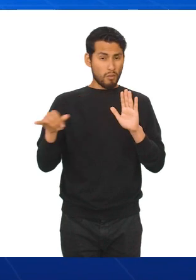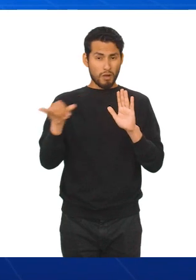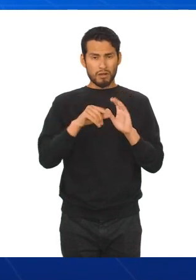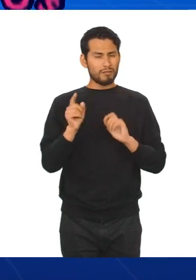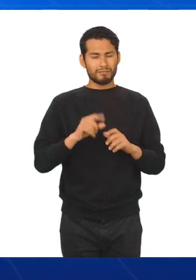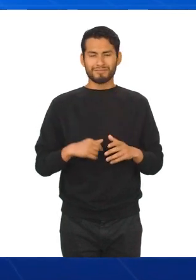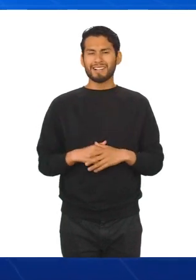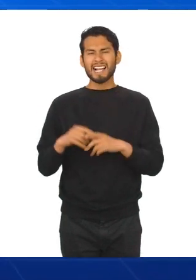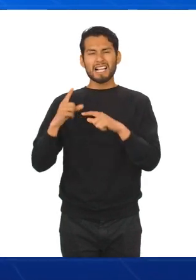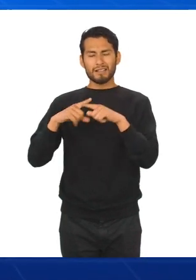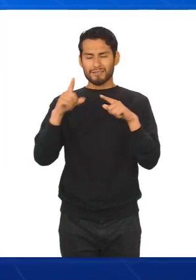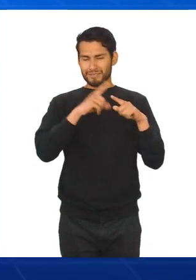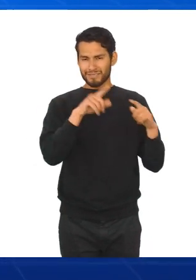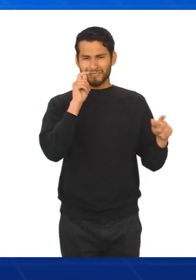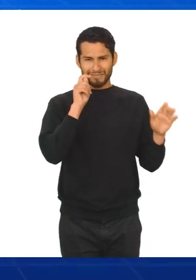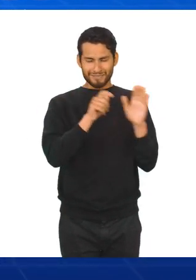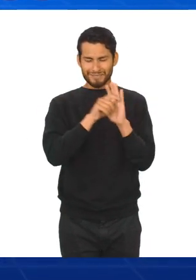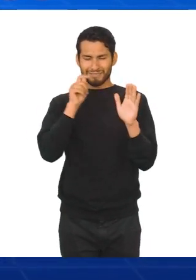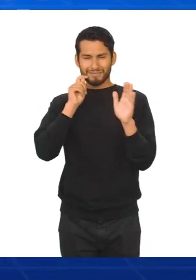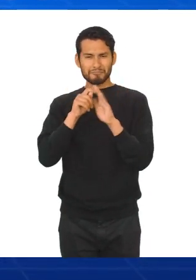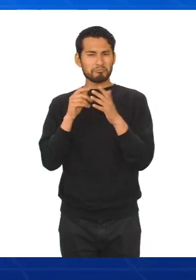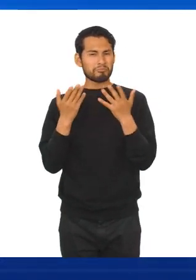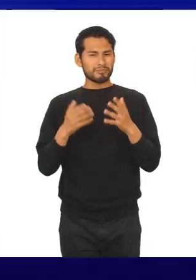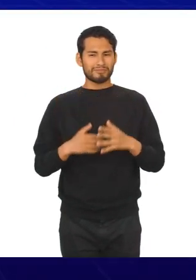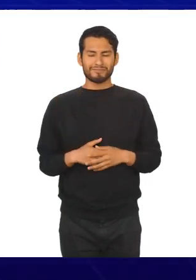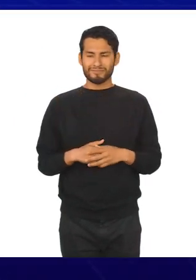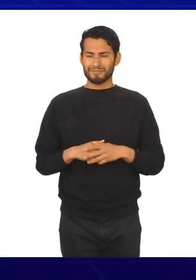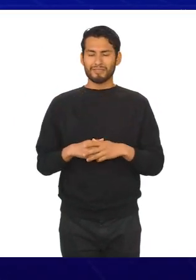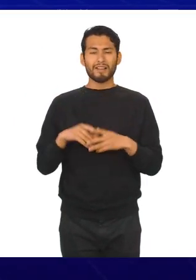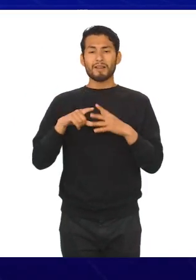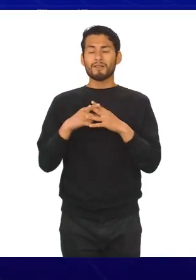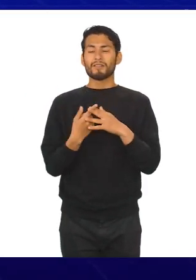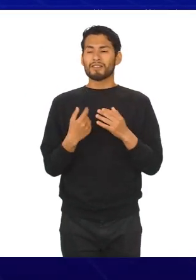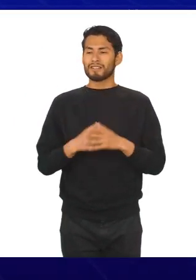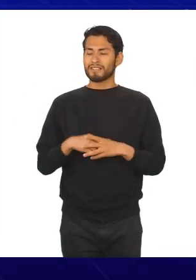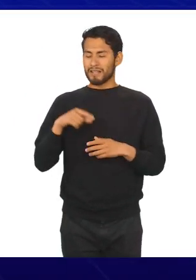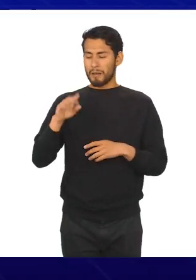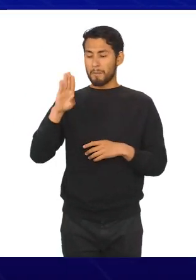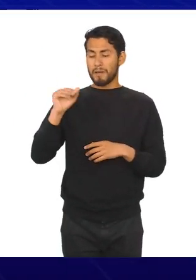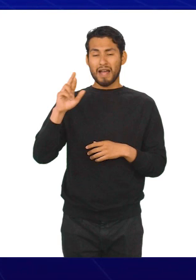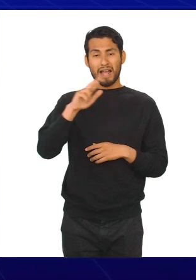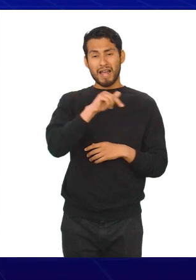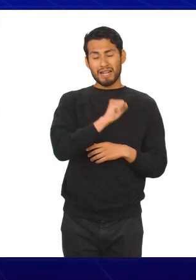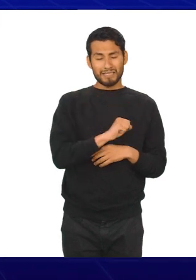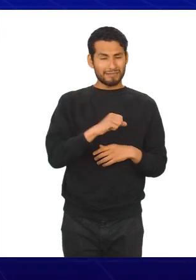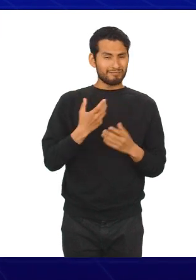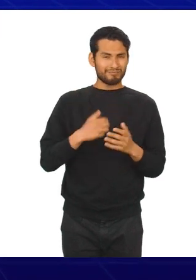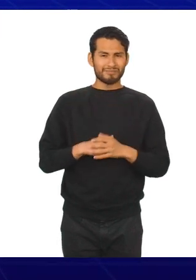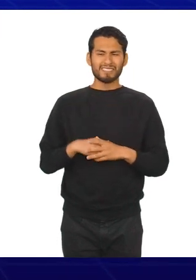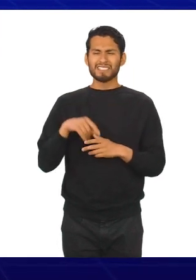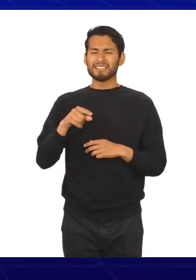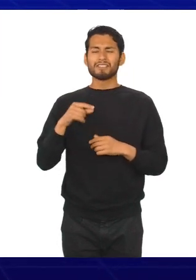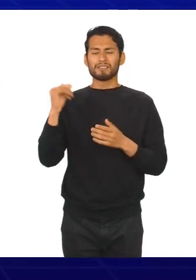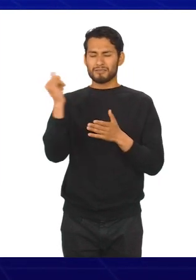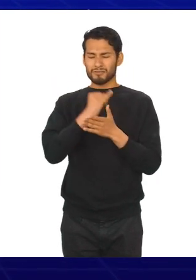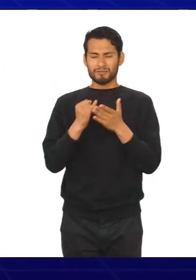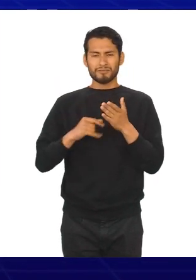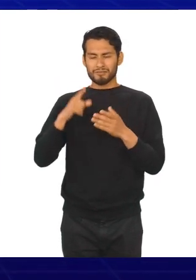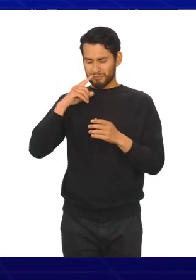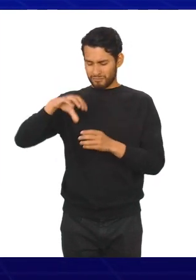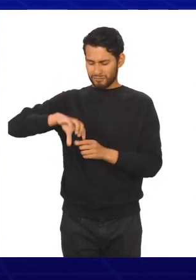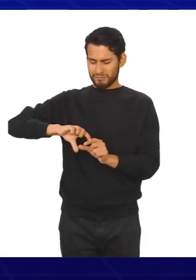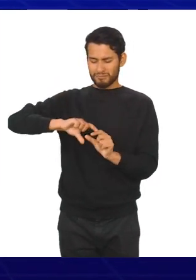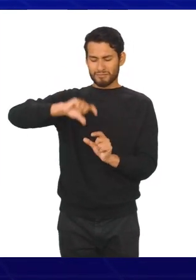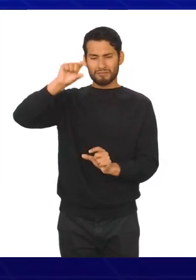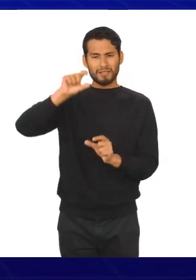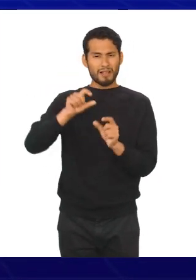es, existen de diferentes tipos y estos son. Empezamos con gráfico de barras. Las barras son dibujos o símbolos de